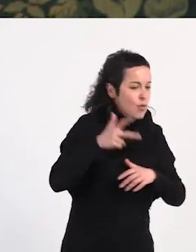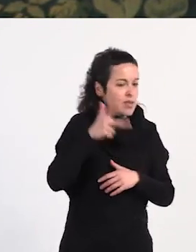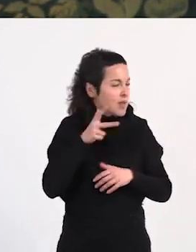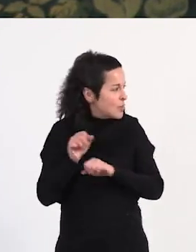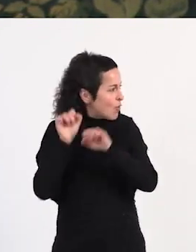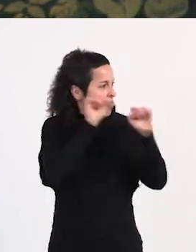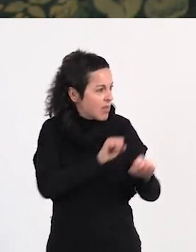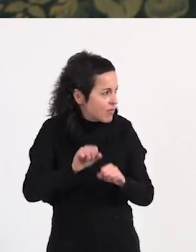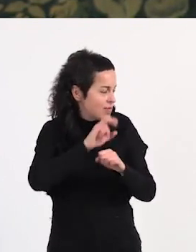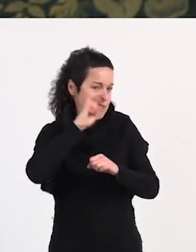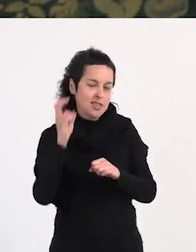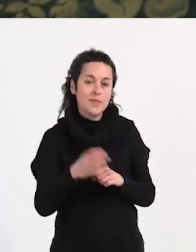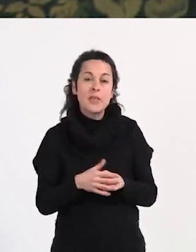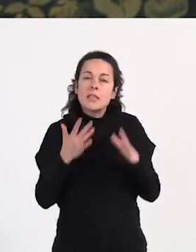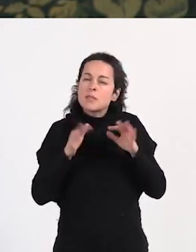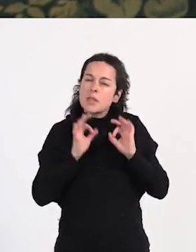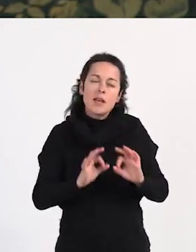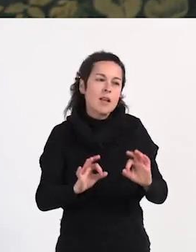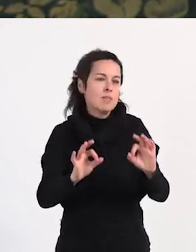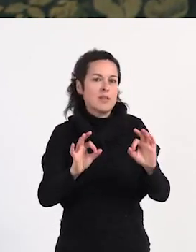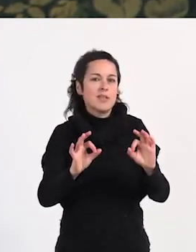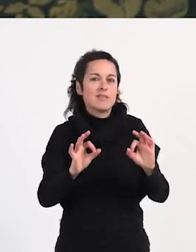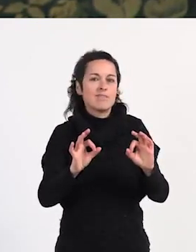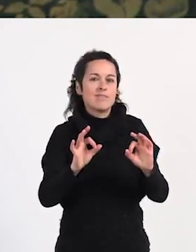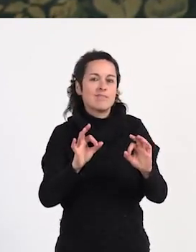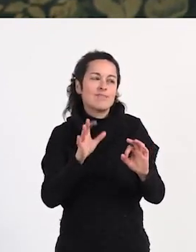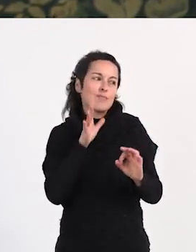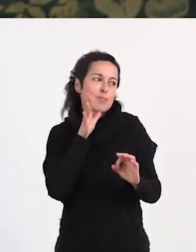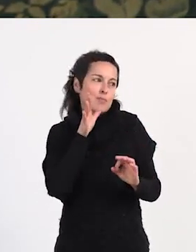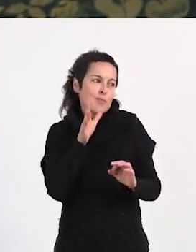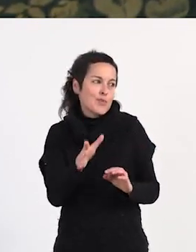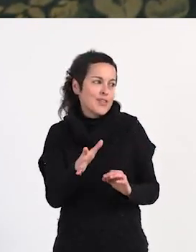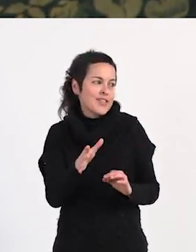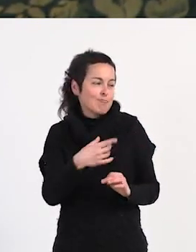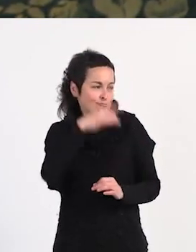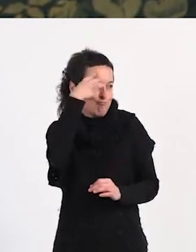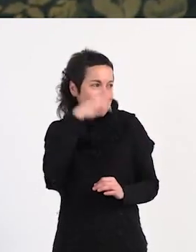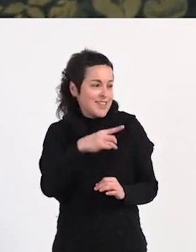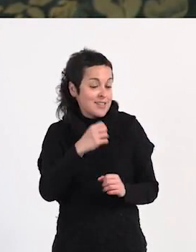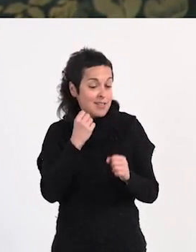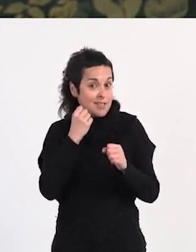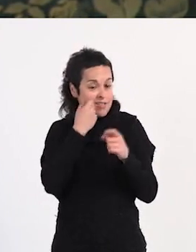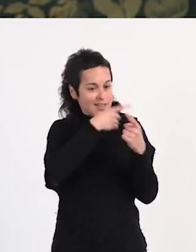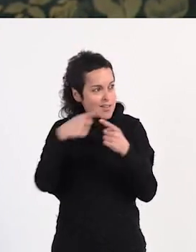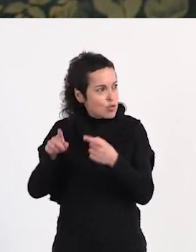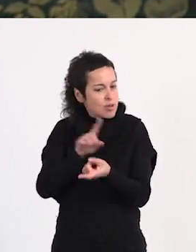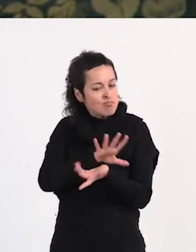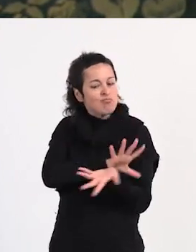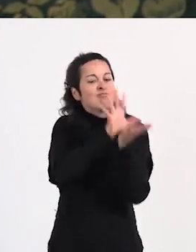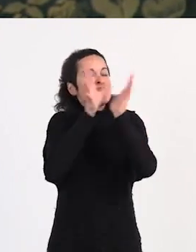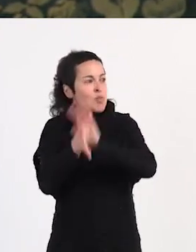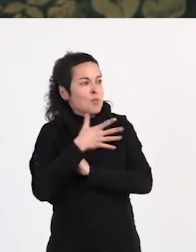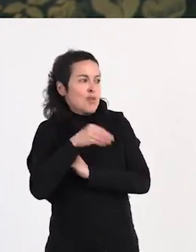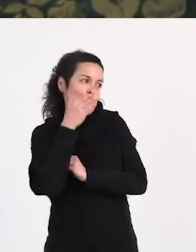y, sobre todo, bajo la convicción que tienes tú de que las cosas se pueden transformar con afecto.